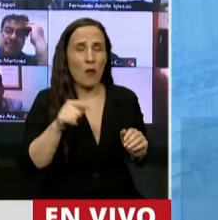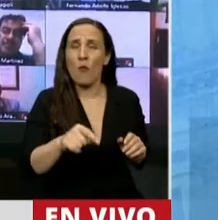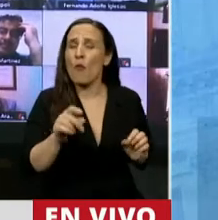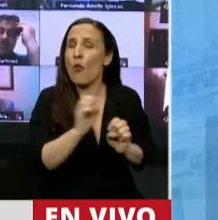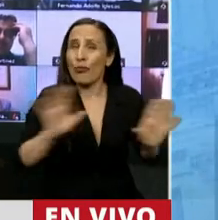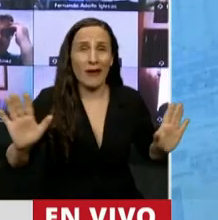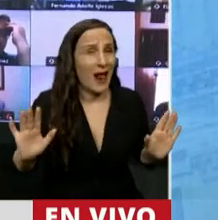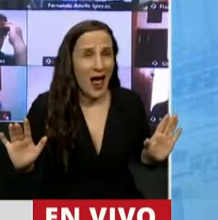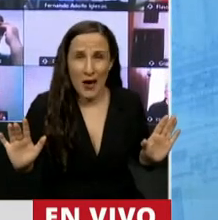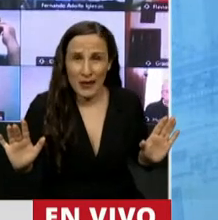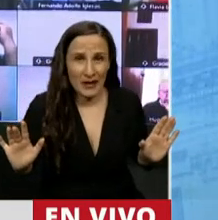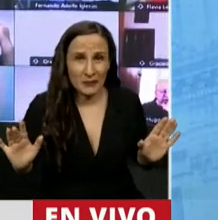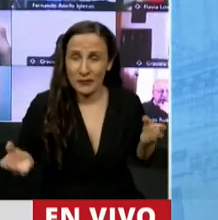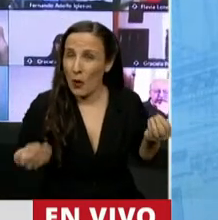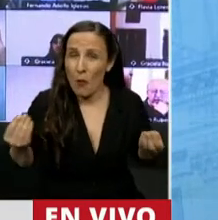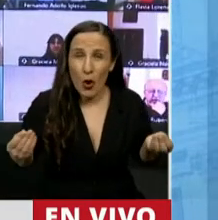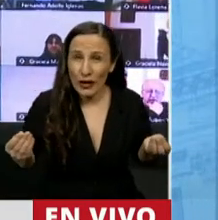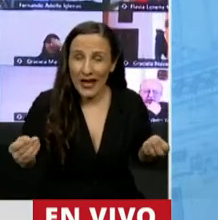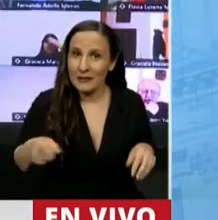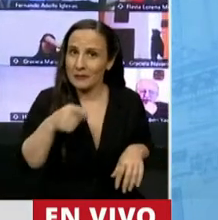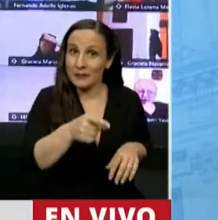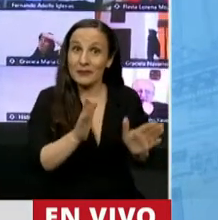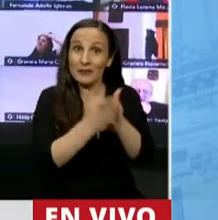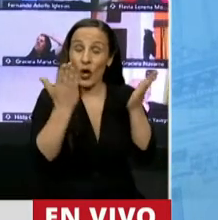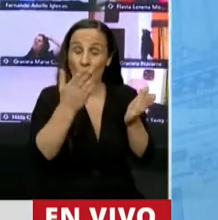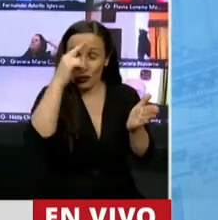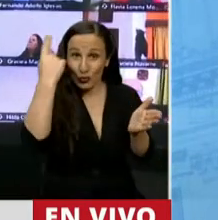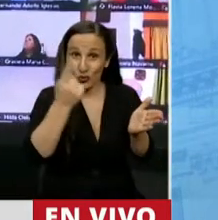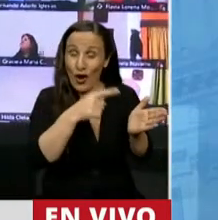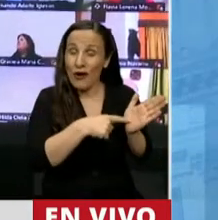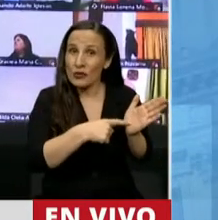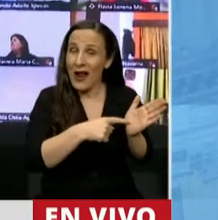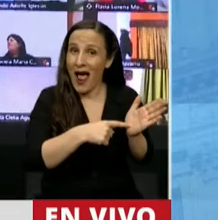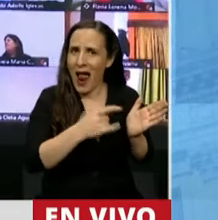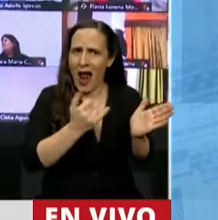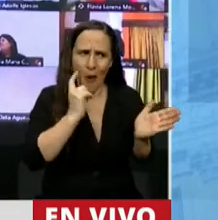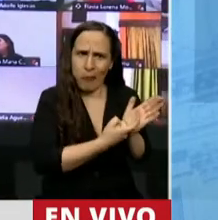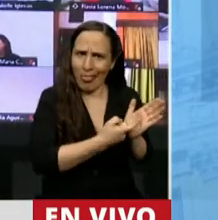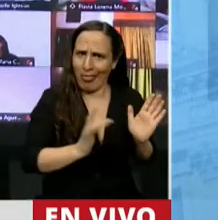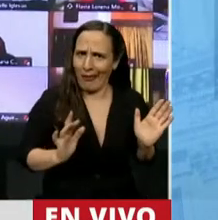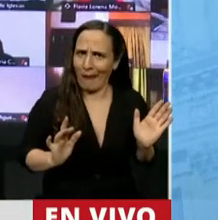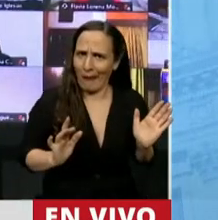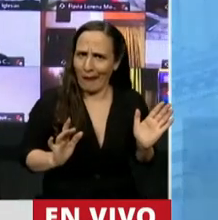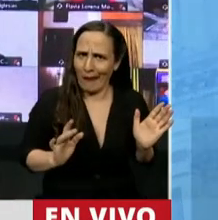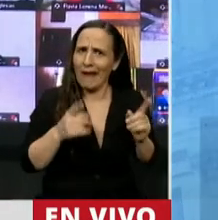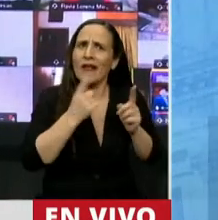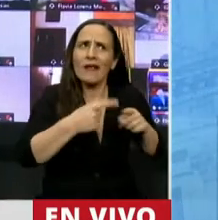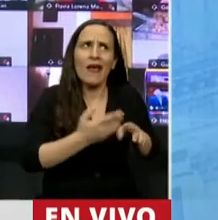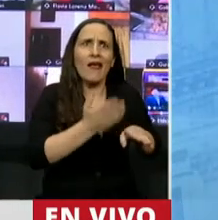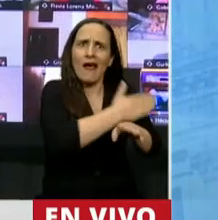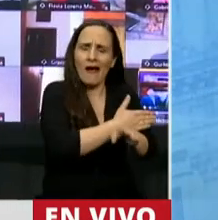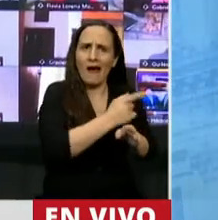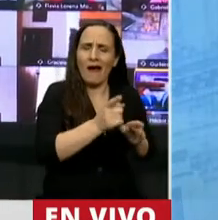se violenta la constitución nacional, incluso los antecedentes constitucionales. Todos los